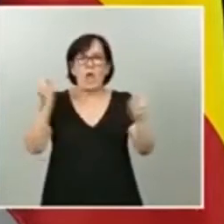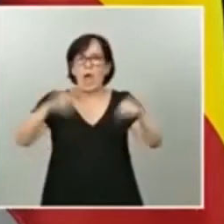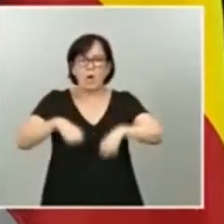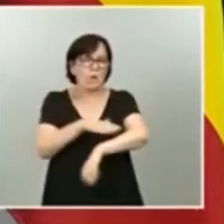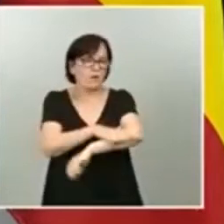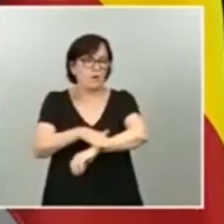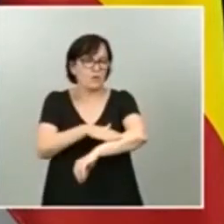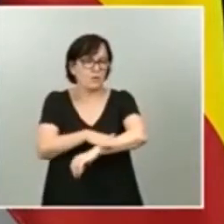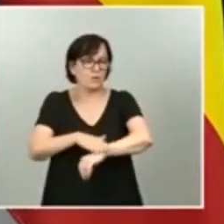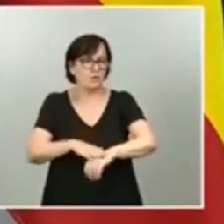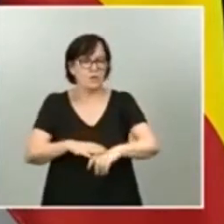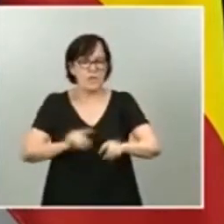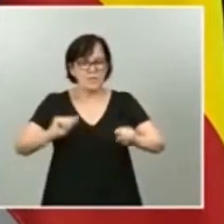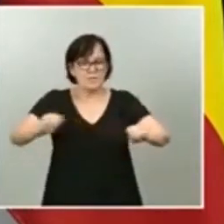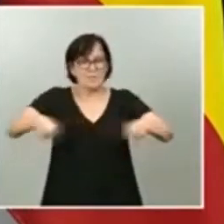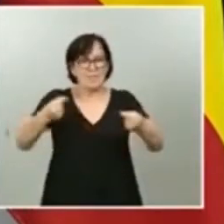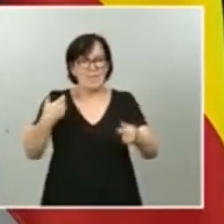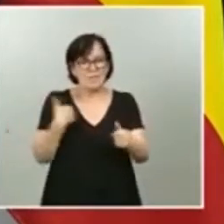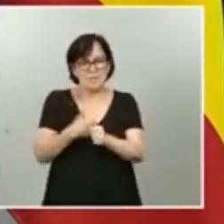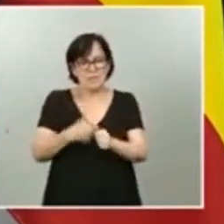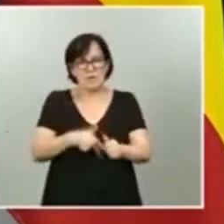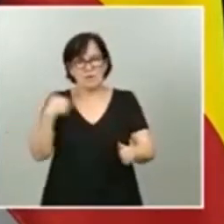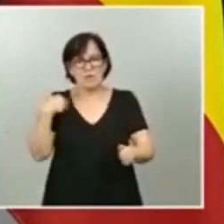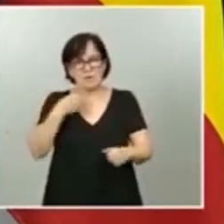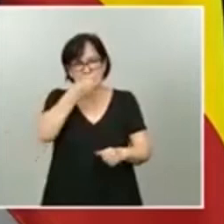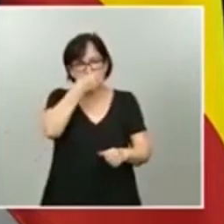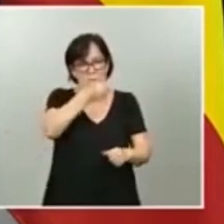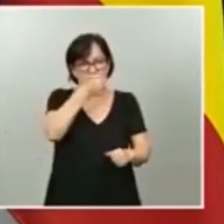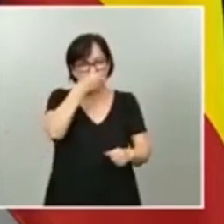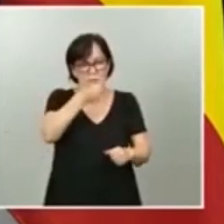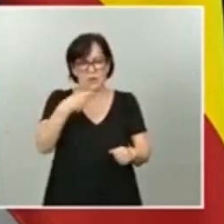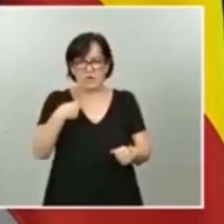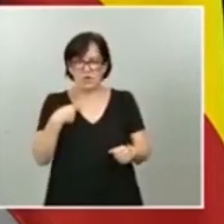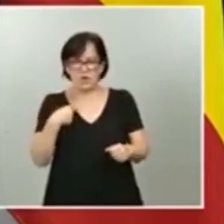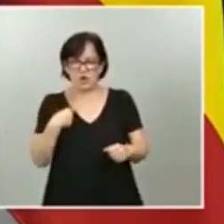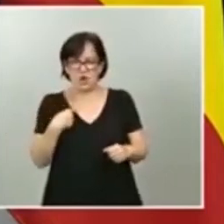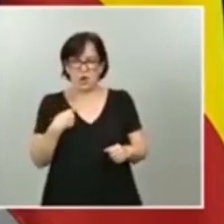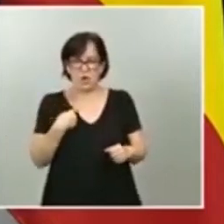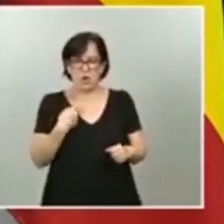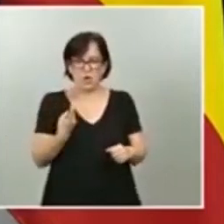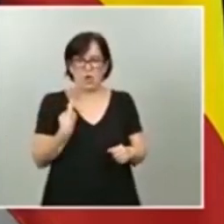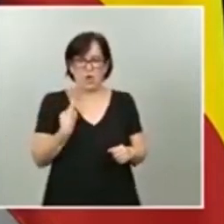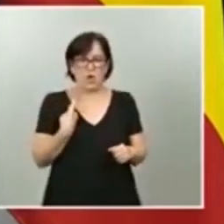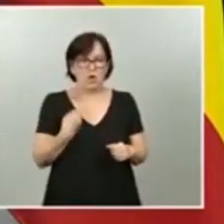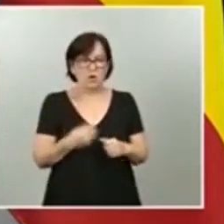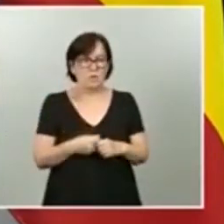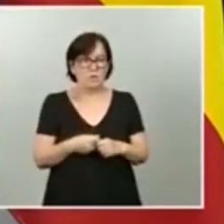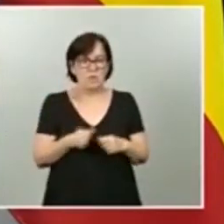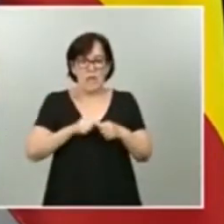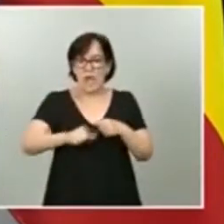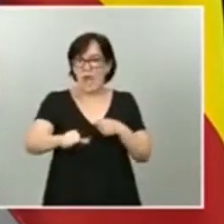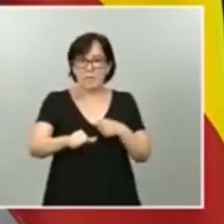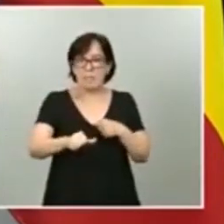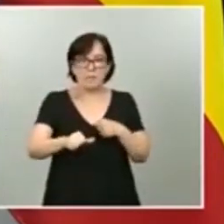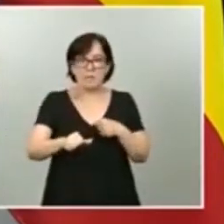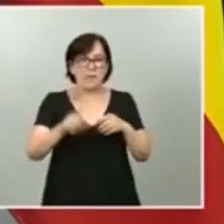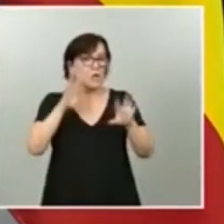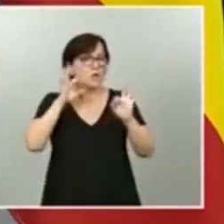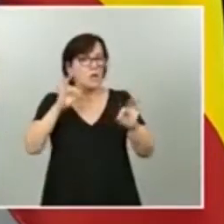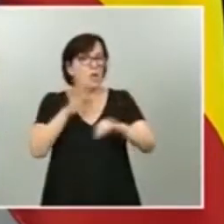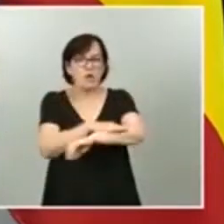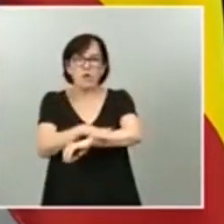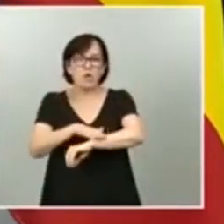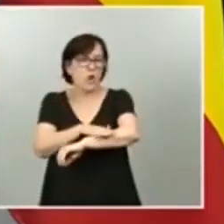firmamos el secretario general del Partido Socialista y yo. A partir de ahí, lógicamente, el gobierno va a tener